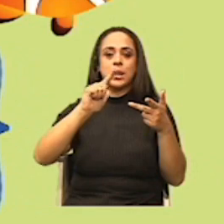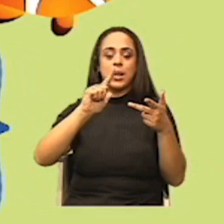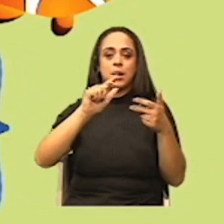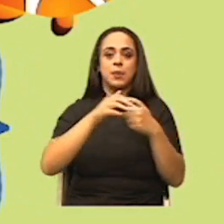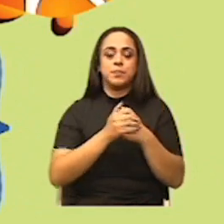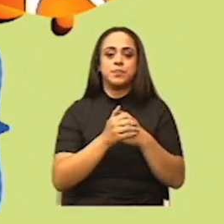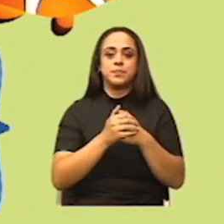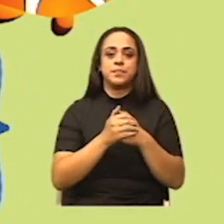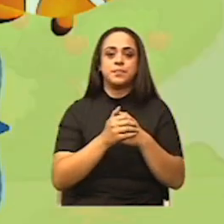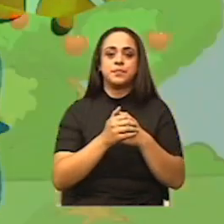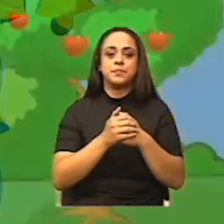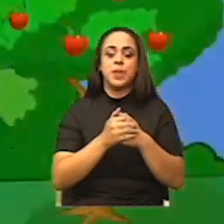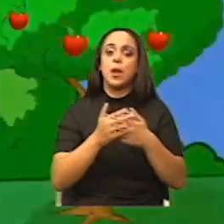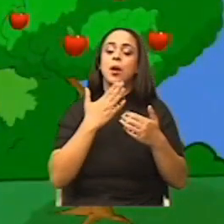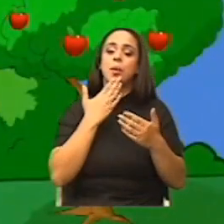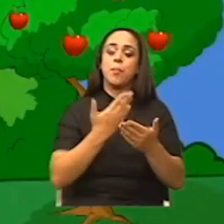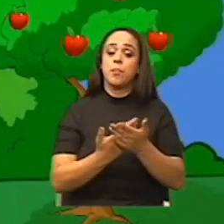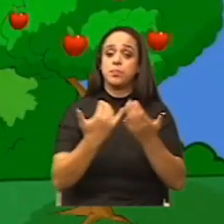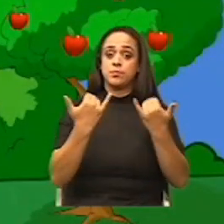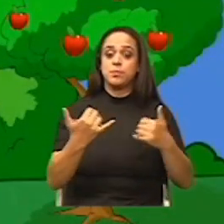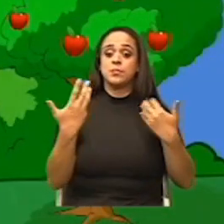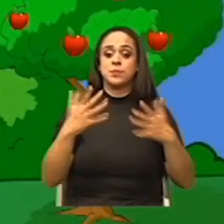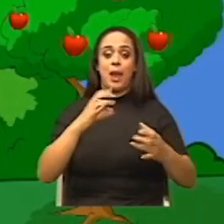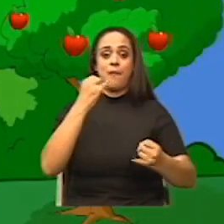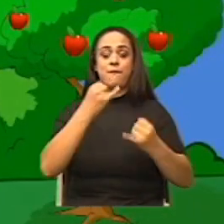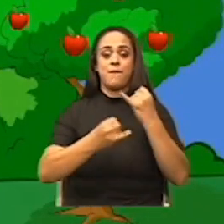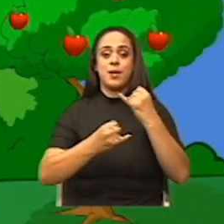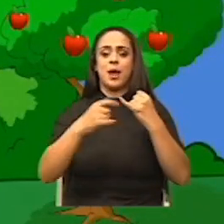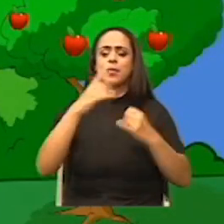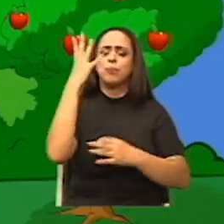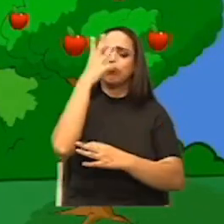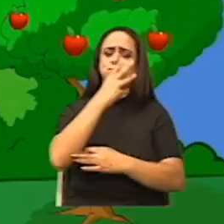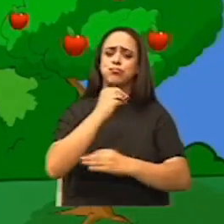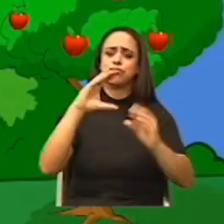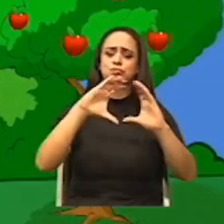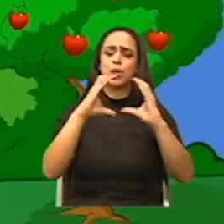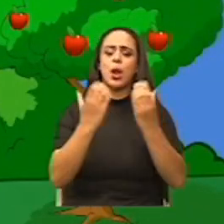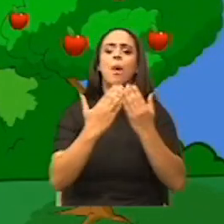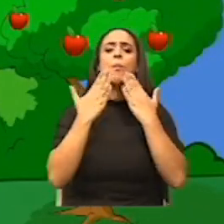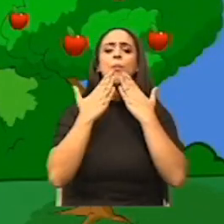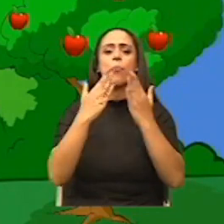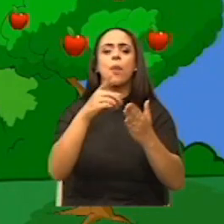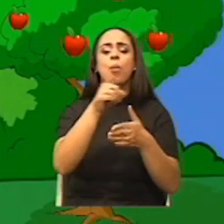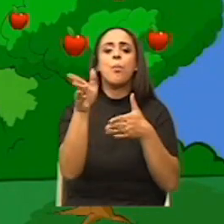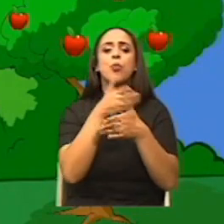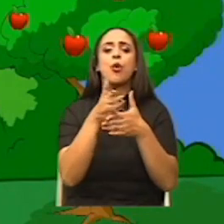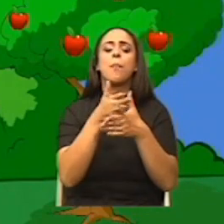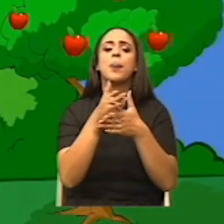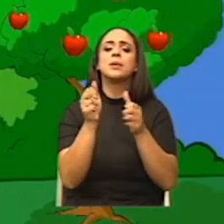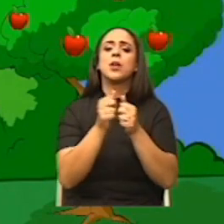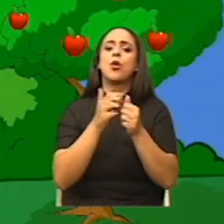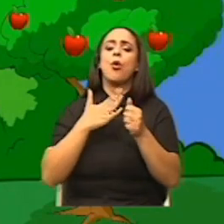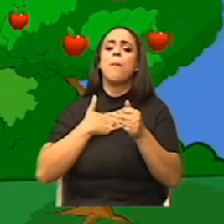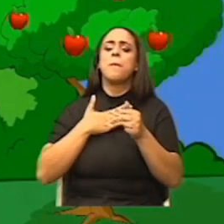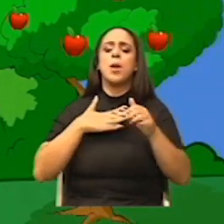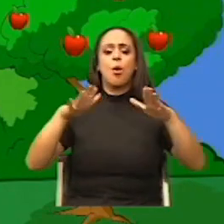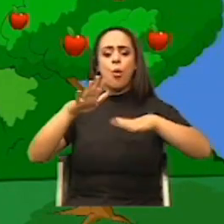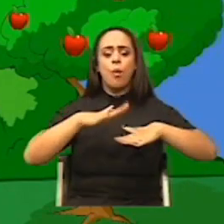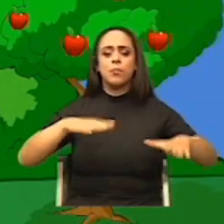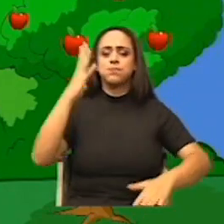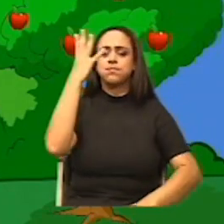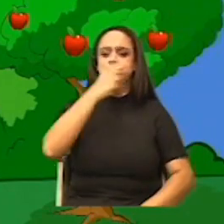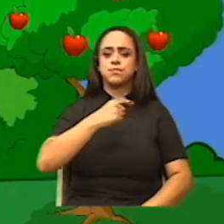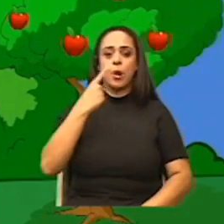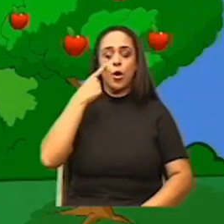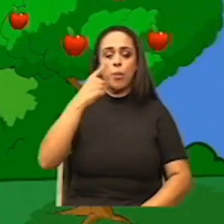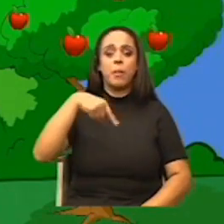hemos llegado al final de esta hermosa clase. Así que, muchas gracias por compartir conmigo este espacio tan maravilloso. Nos vemos en la